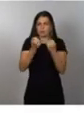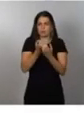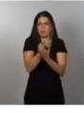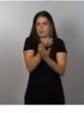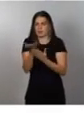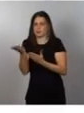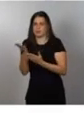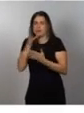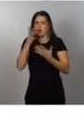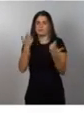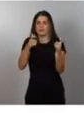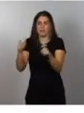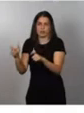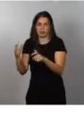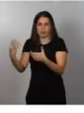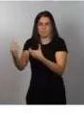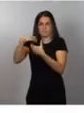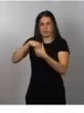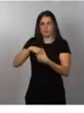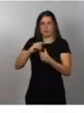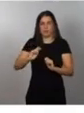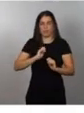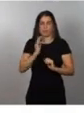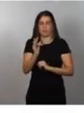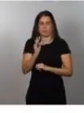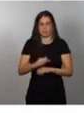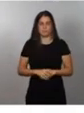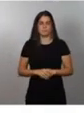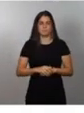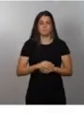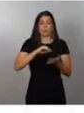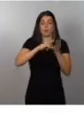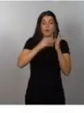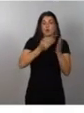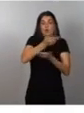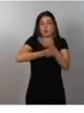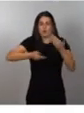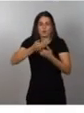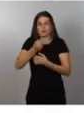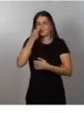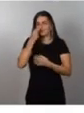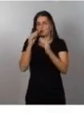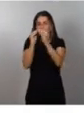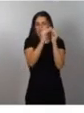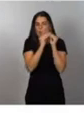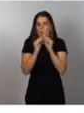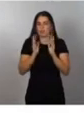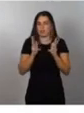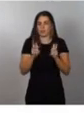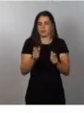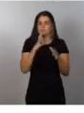los sectores implicados. Los proyectos tractores colaborativos de interés común tienen que ver con temáticas